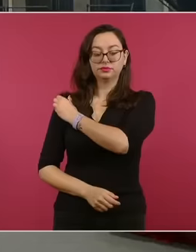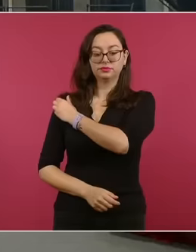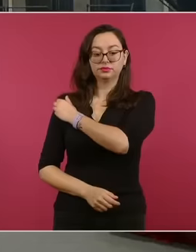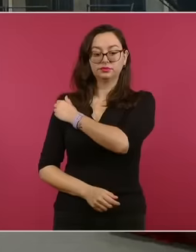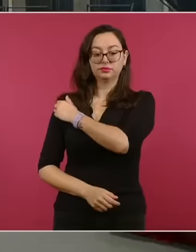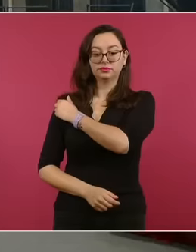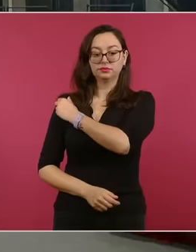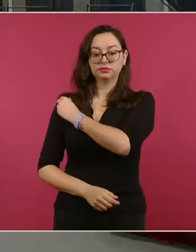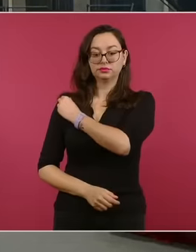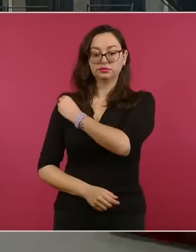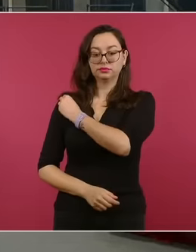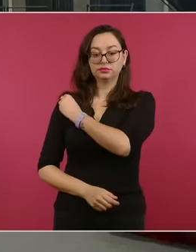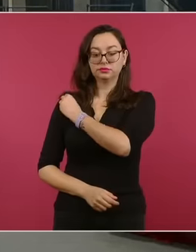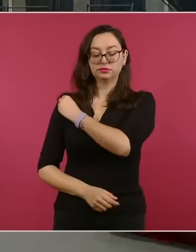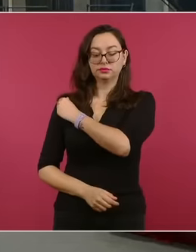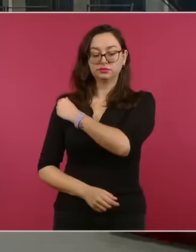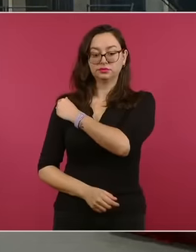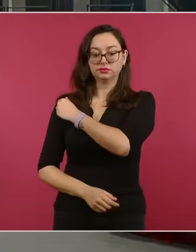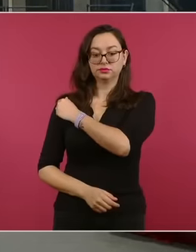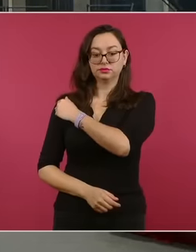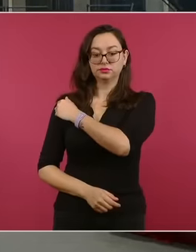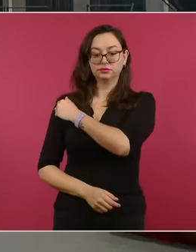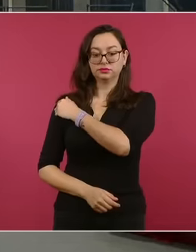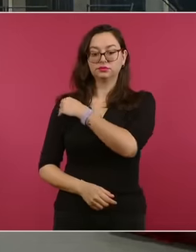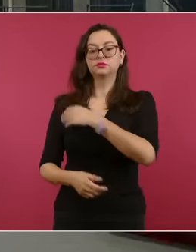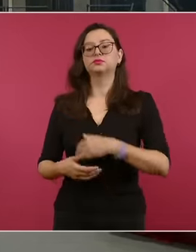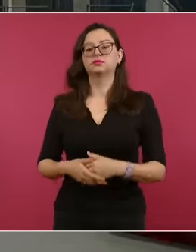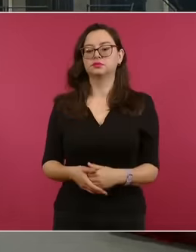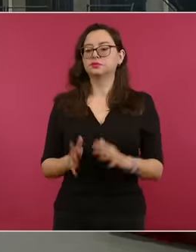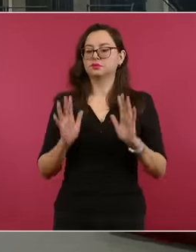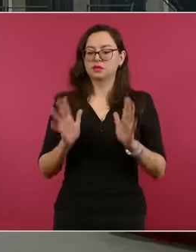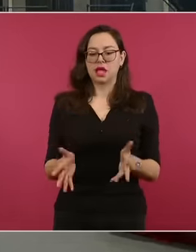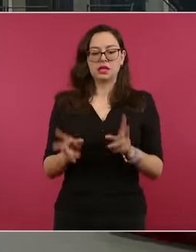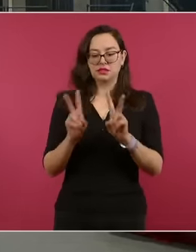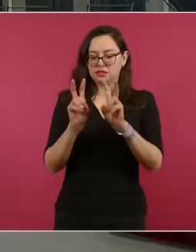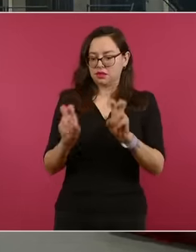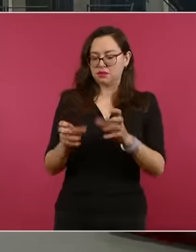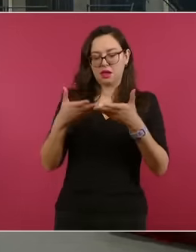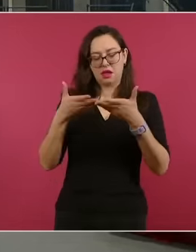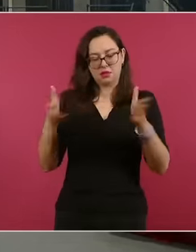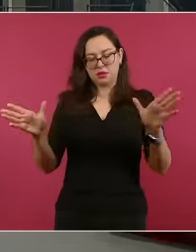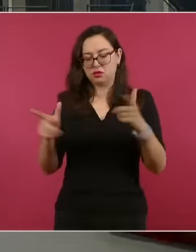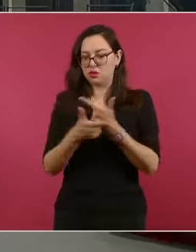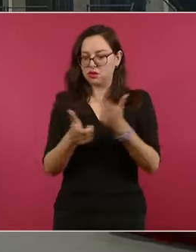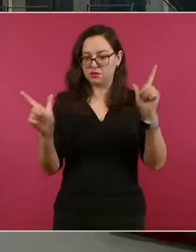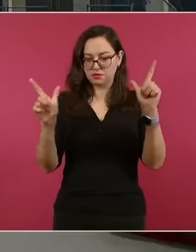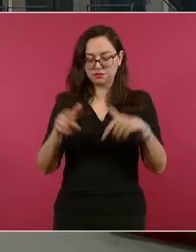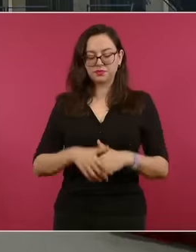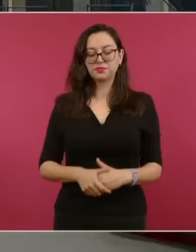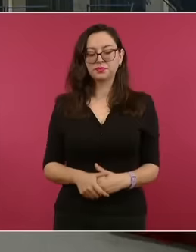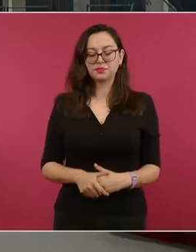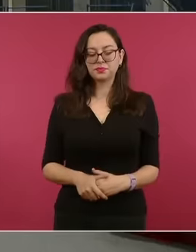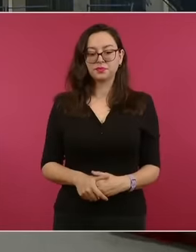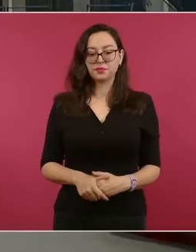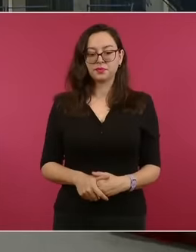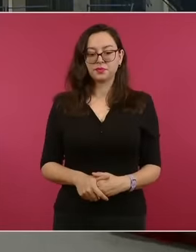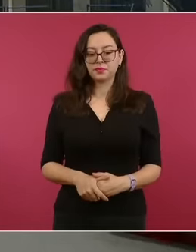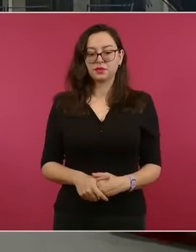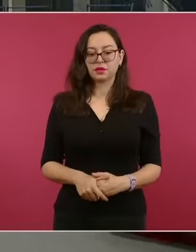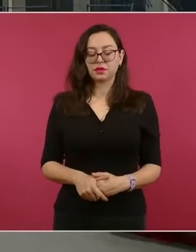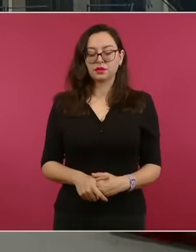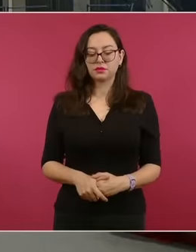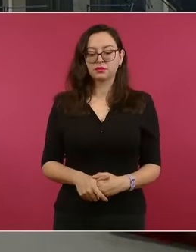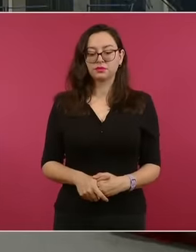Ya nos vamos sobre el tema y sobre los no temas. Ah, bueno, está bien. Solo para acotar,